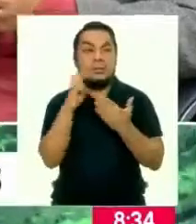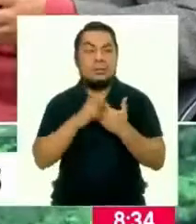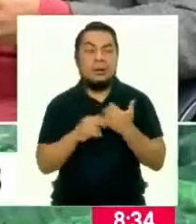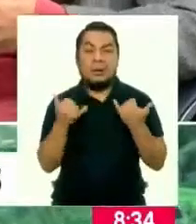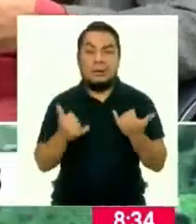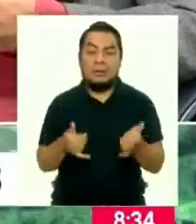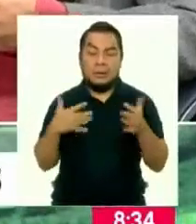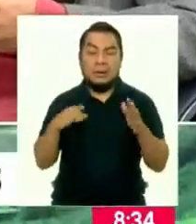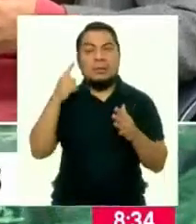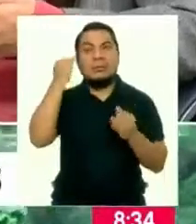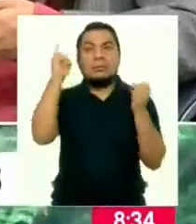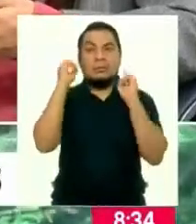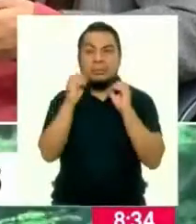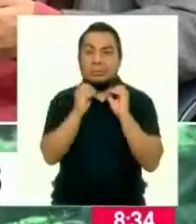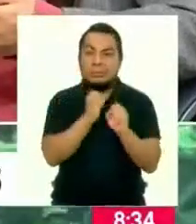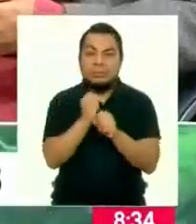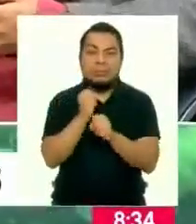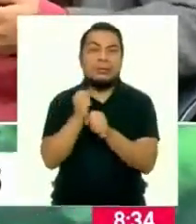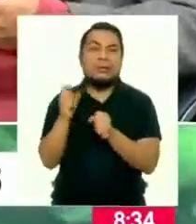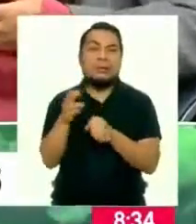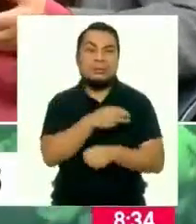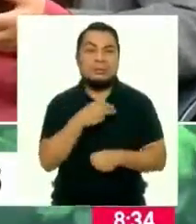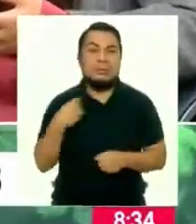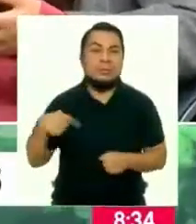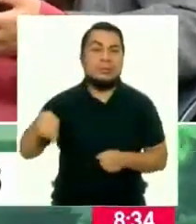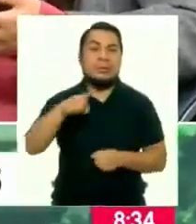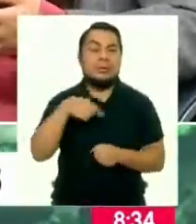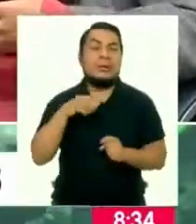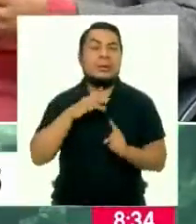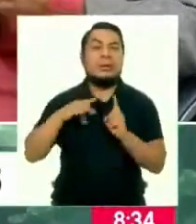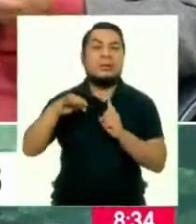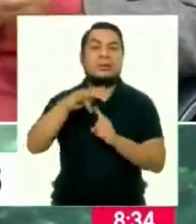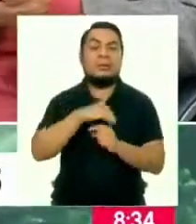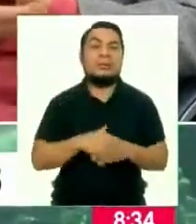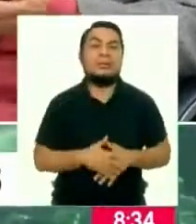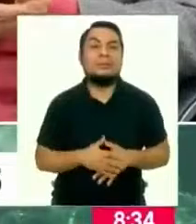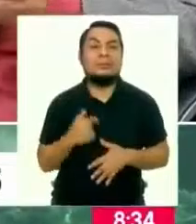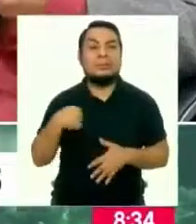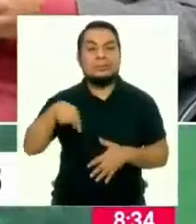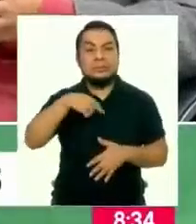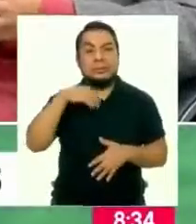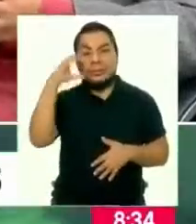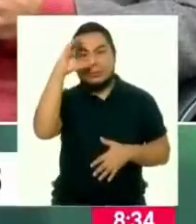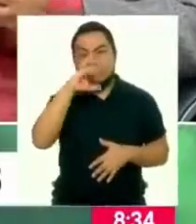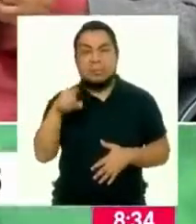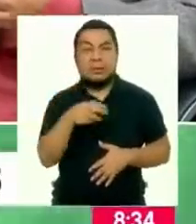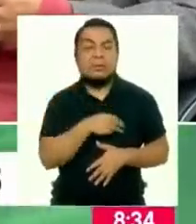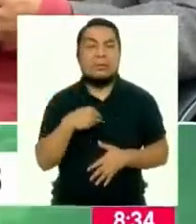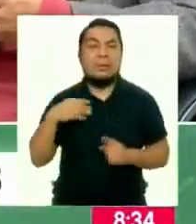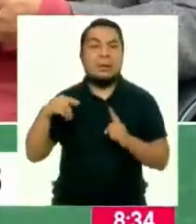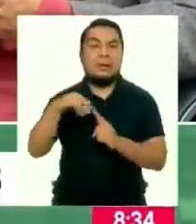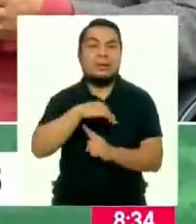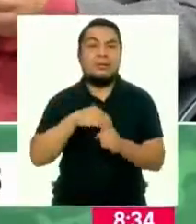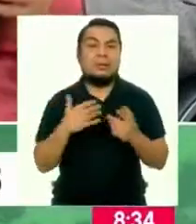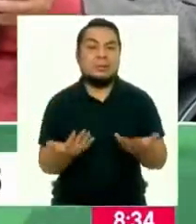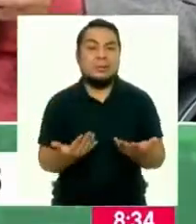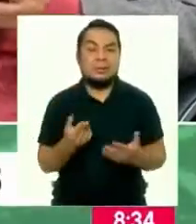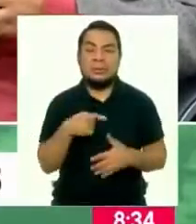que actualmente se gestionan desde el Ministerio del Ambiente. Lo que buscamos con esto desde el Ministerio del Ambiente, por supuesto,